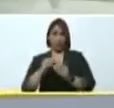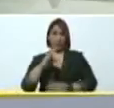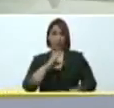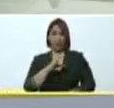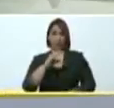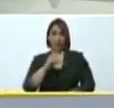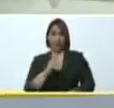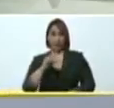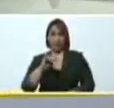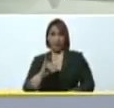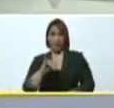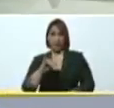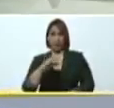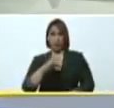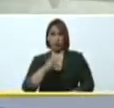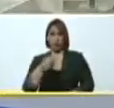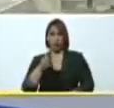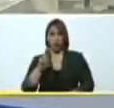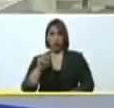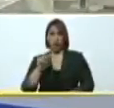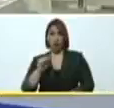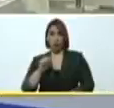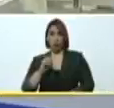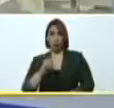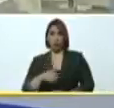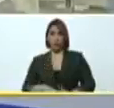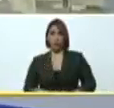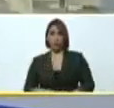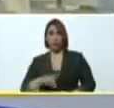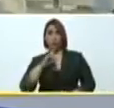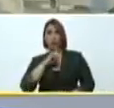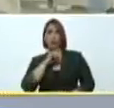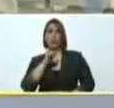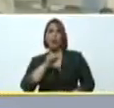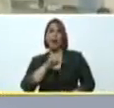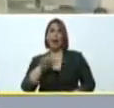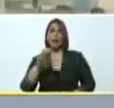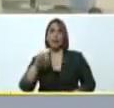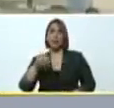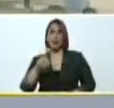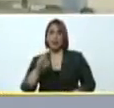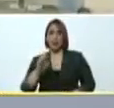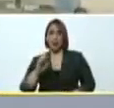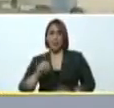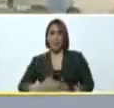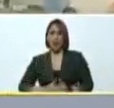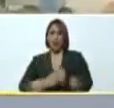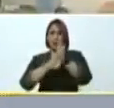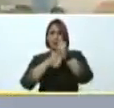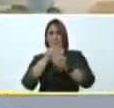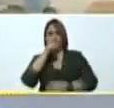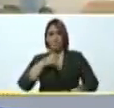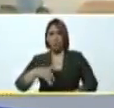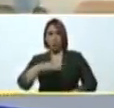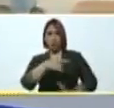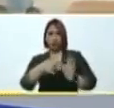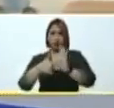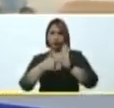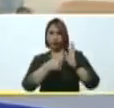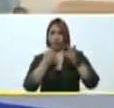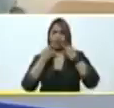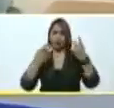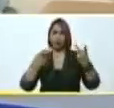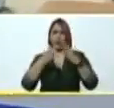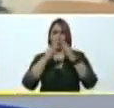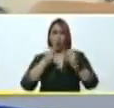que lleva el nombre del doctor Salvador Allende mártir de los pueblos ejemplo y referencia para todos